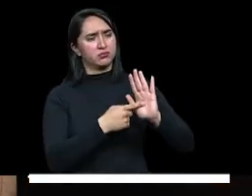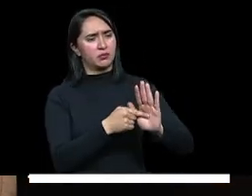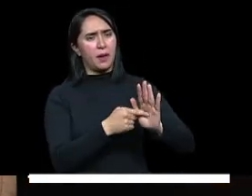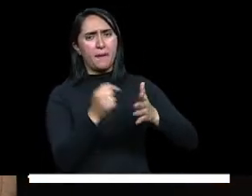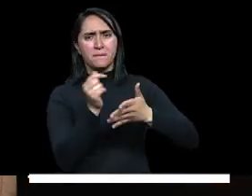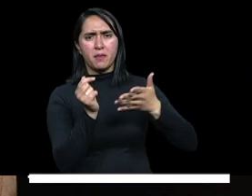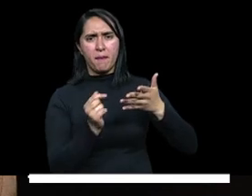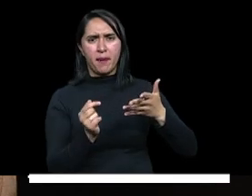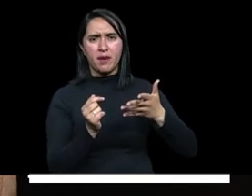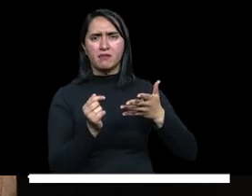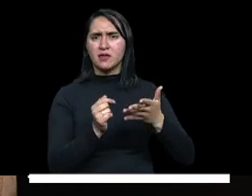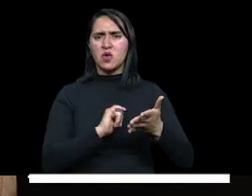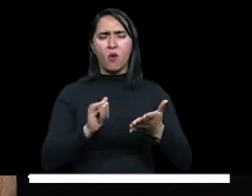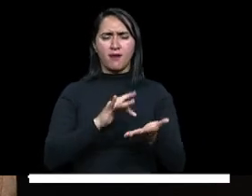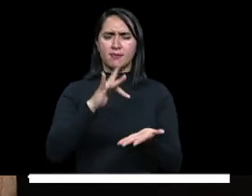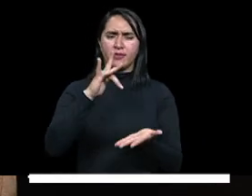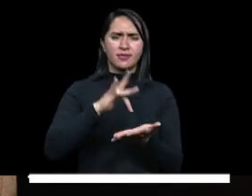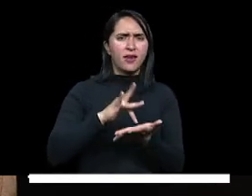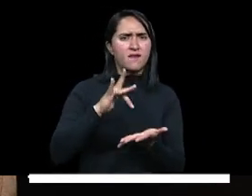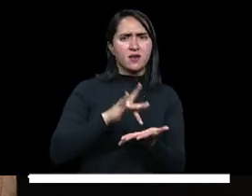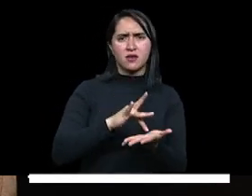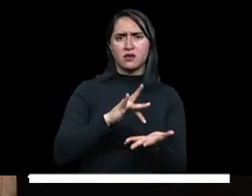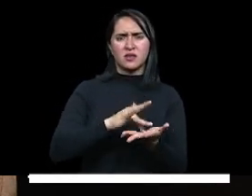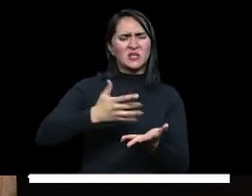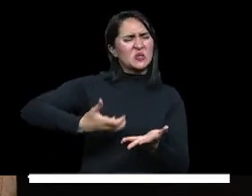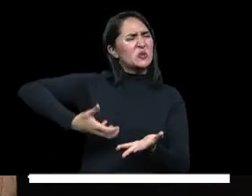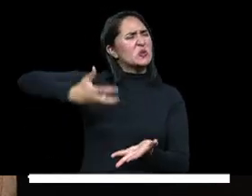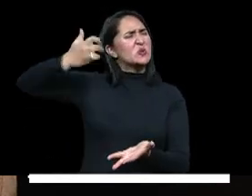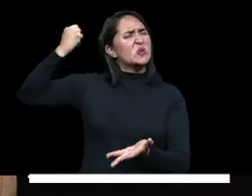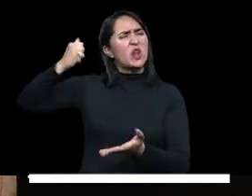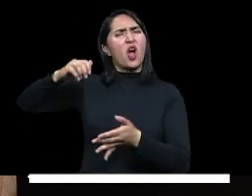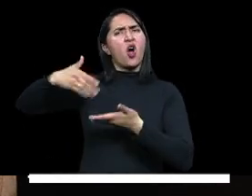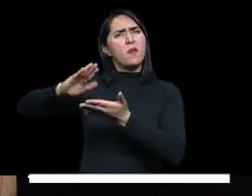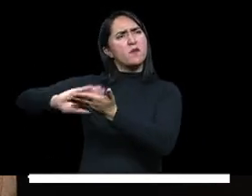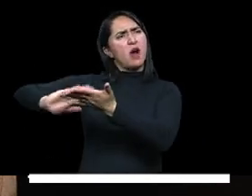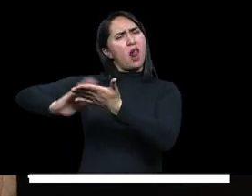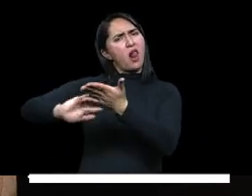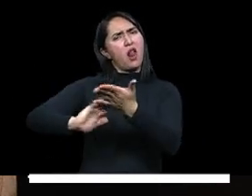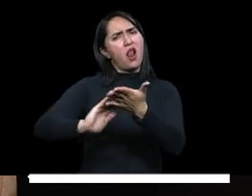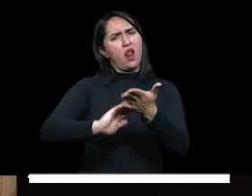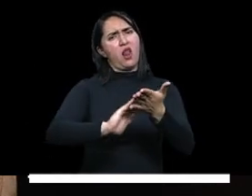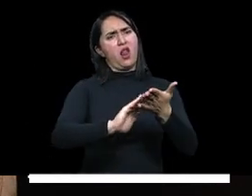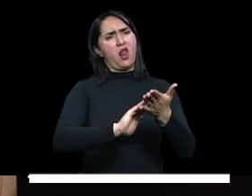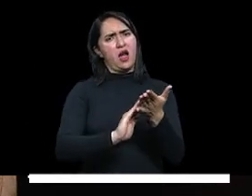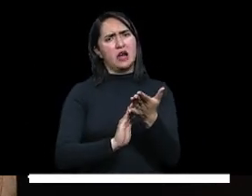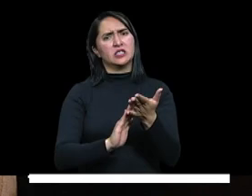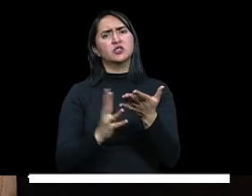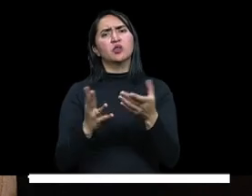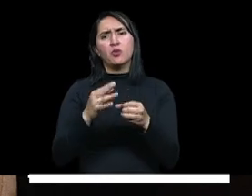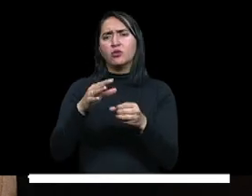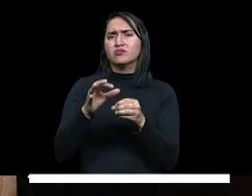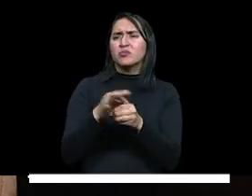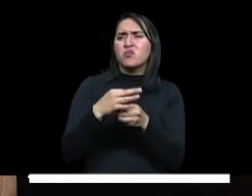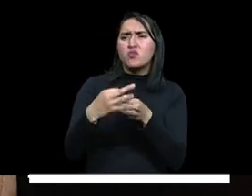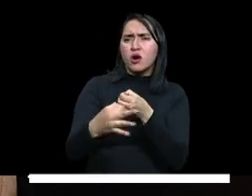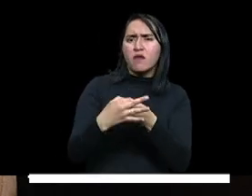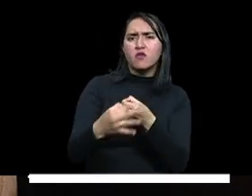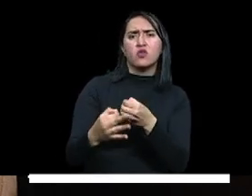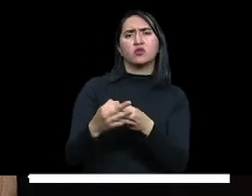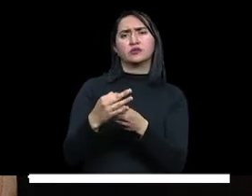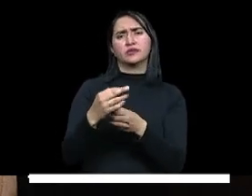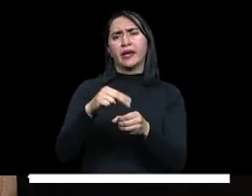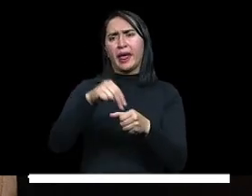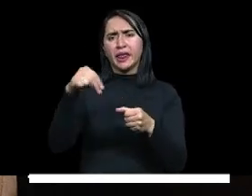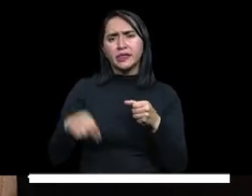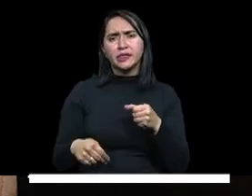una deuda histórica que tenía el país con los pueblos étnicos y con las comunidades campesinas. Iniciamos 19 obras que beneficiarán a